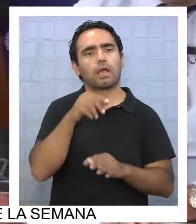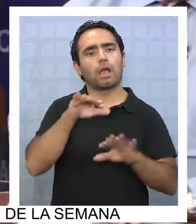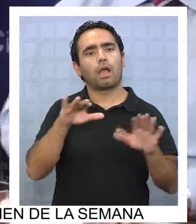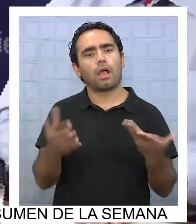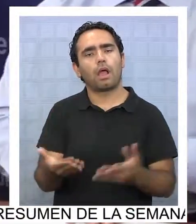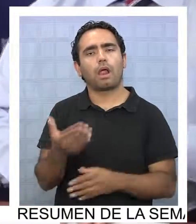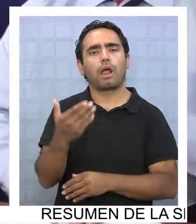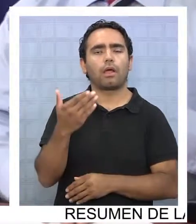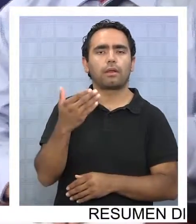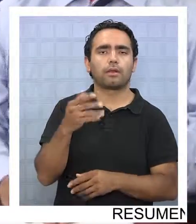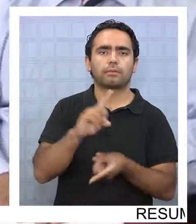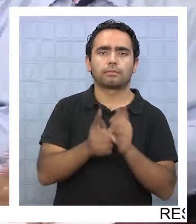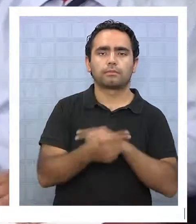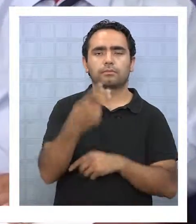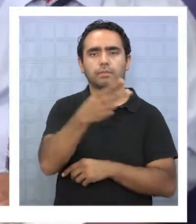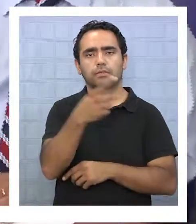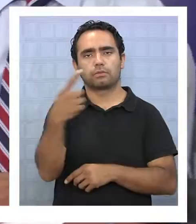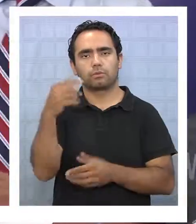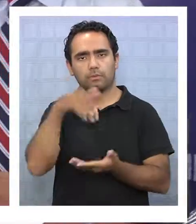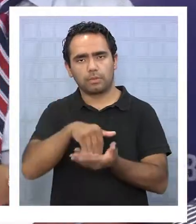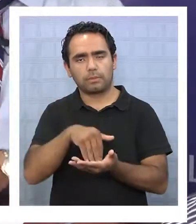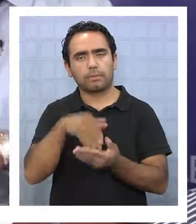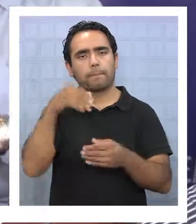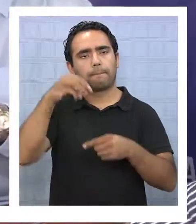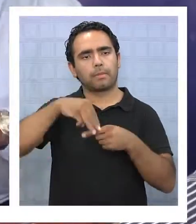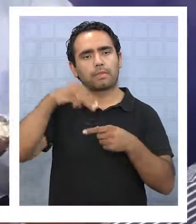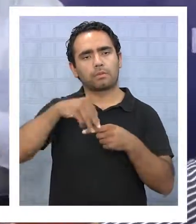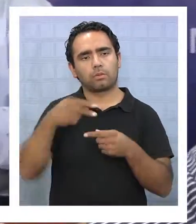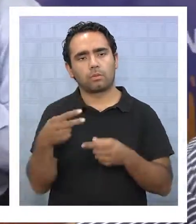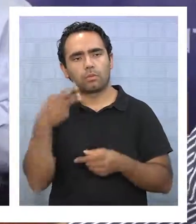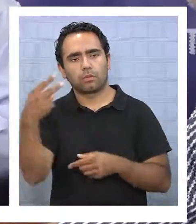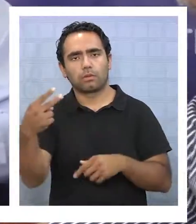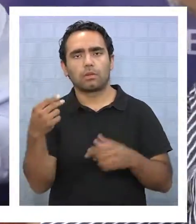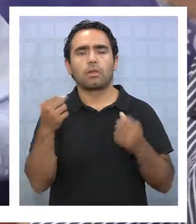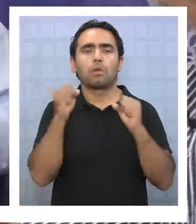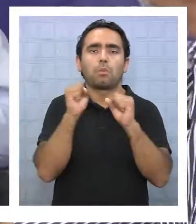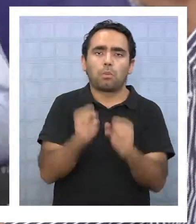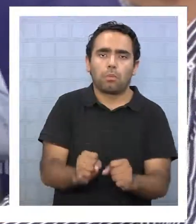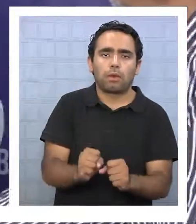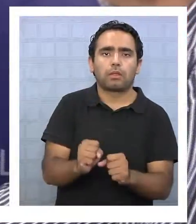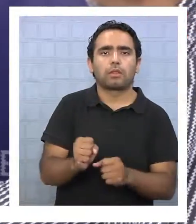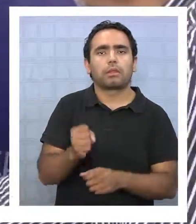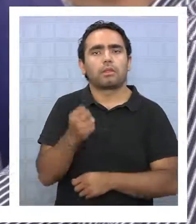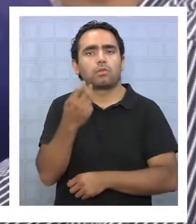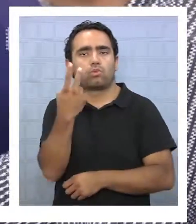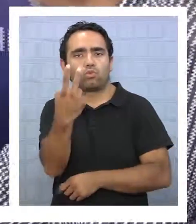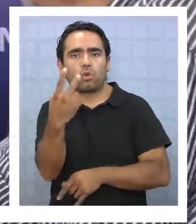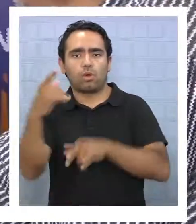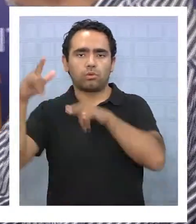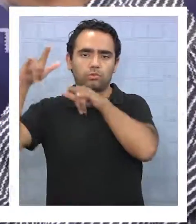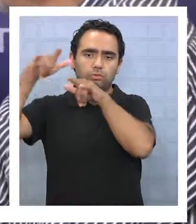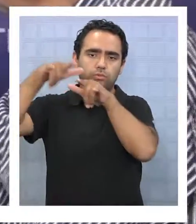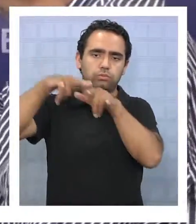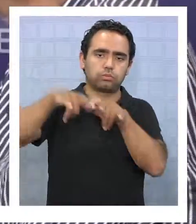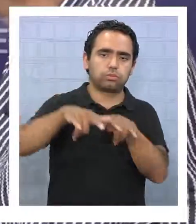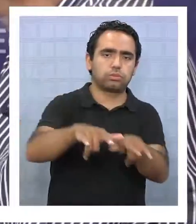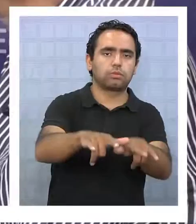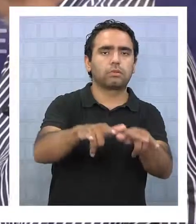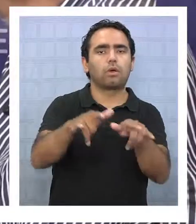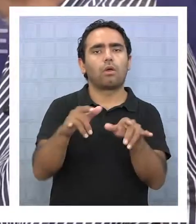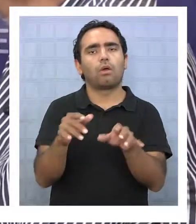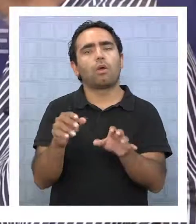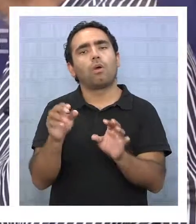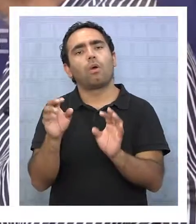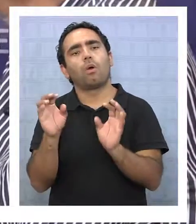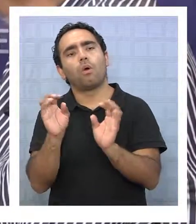en torno a los 21.000 metros cuadrados. Esto va a permitir que simultáneamente operen dos jumbos de carga con